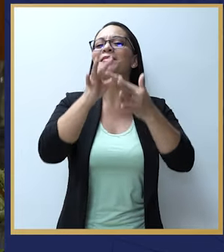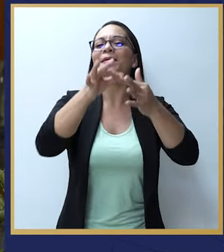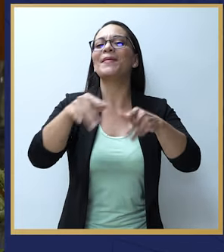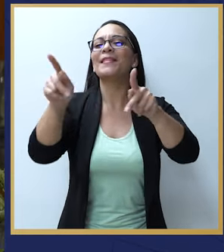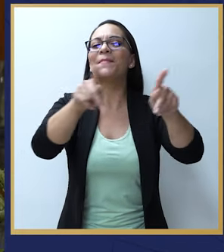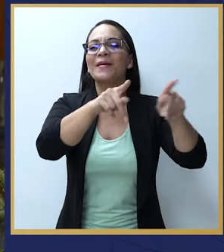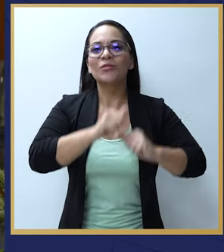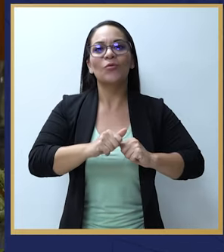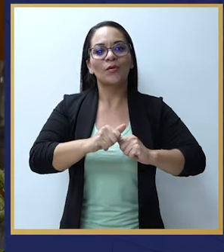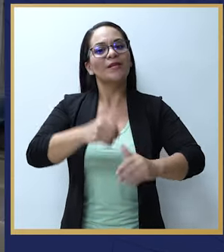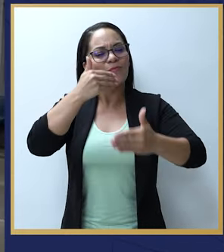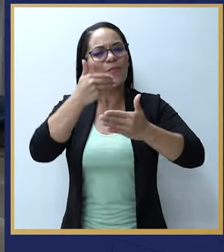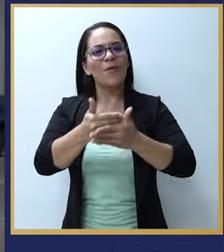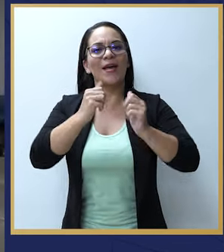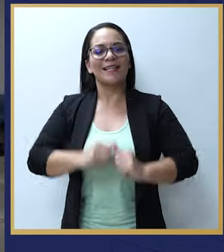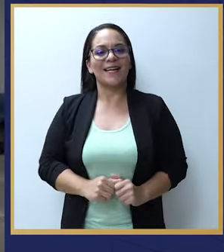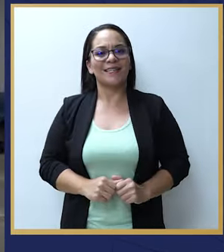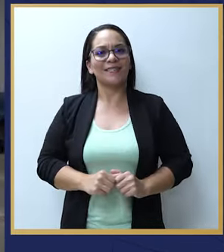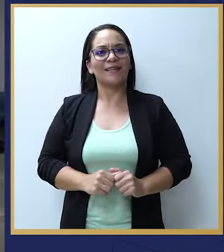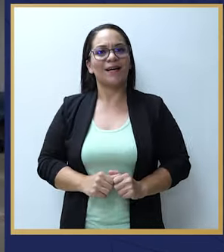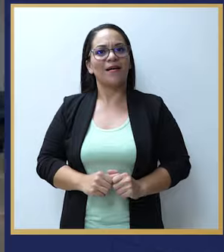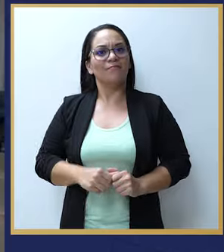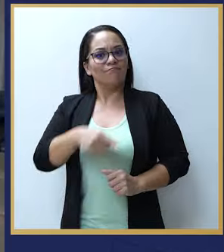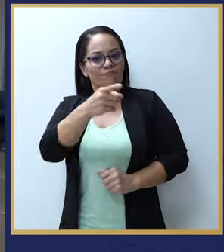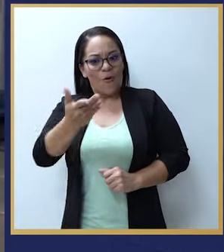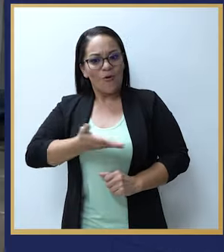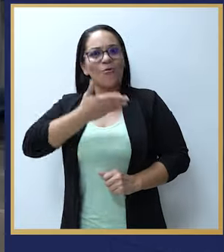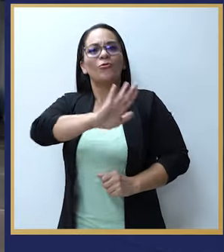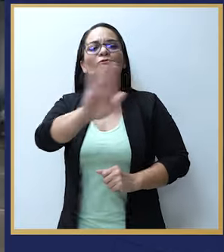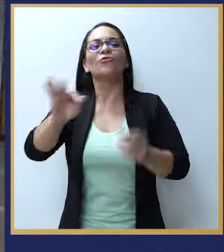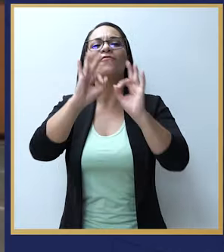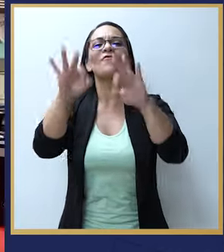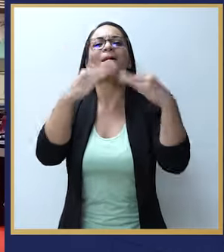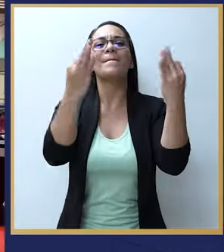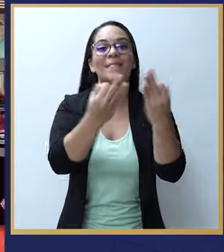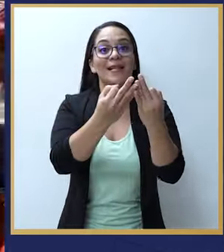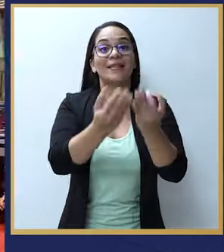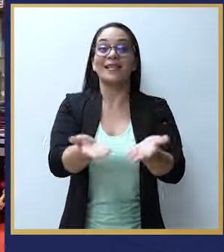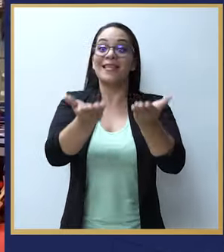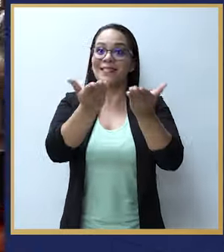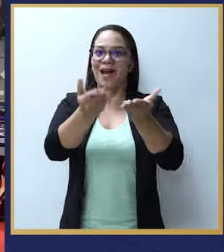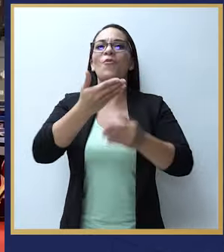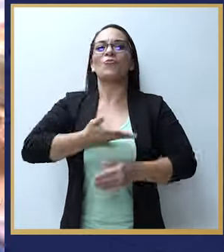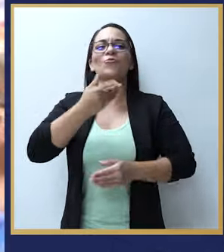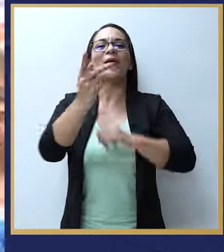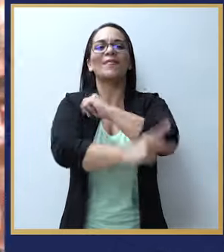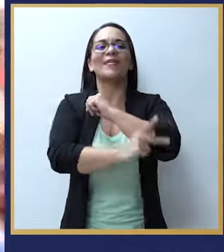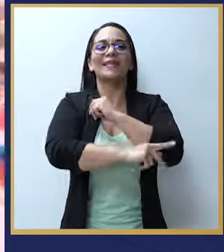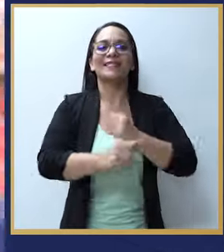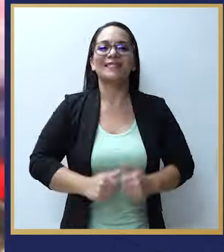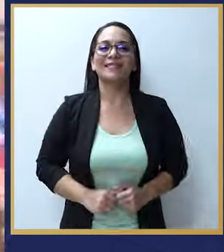ciudadanos de bien que llenen de orgullo a sus familias y a nuestro país.